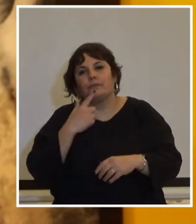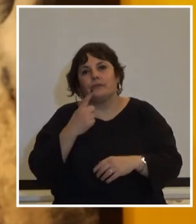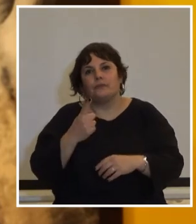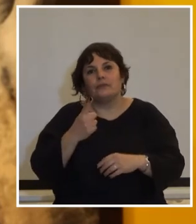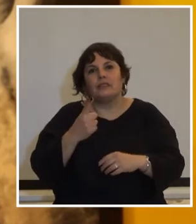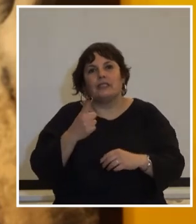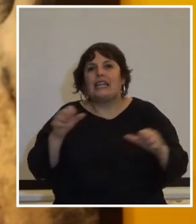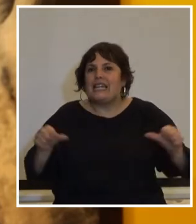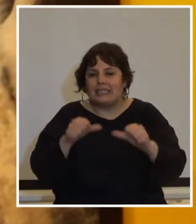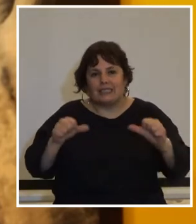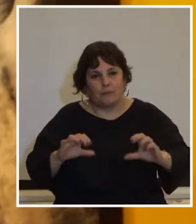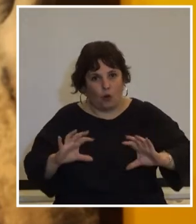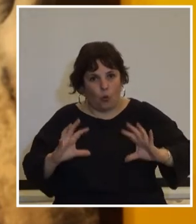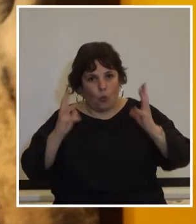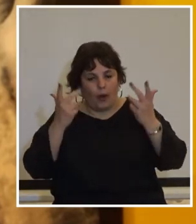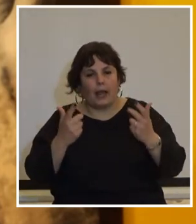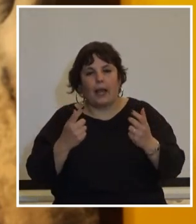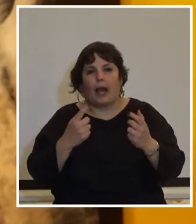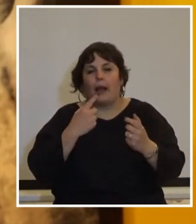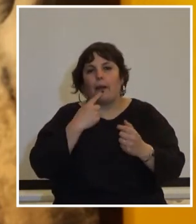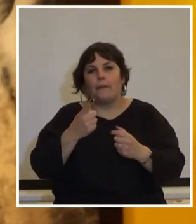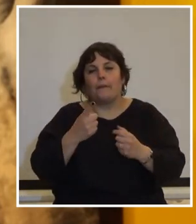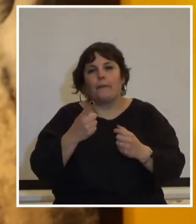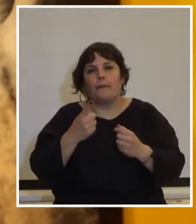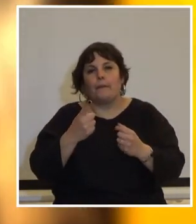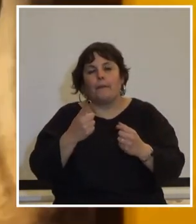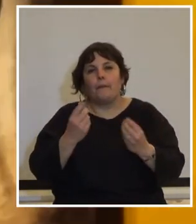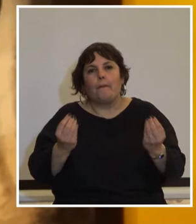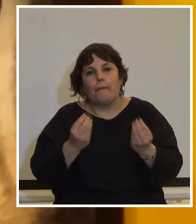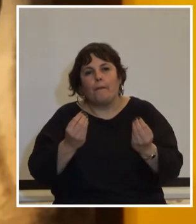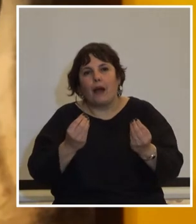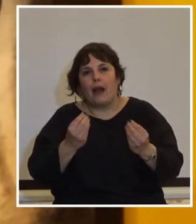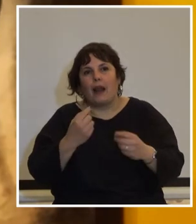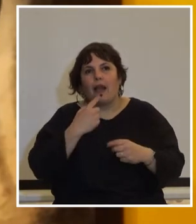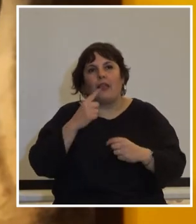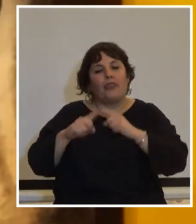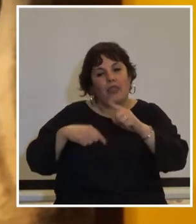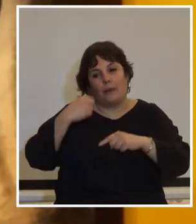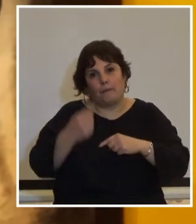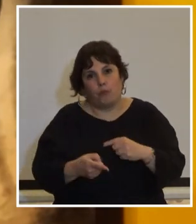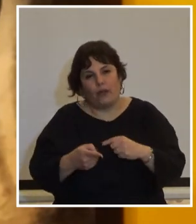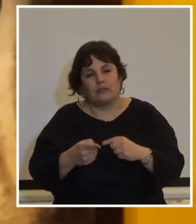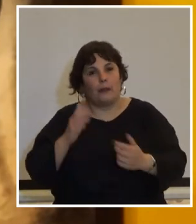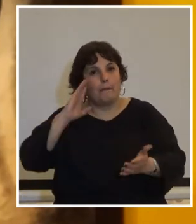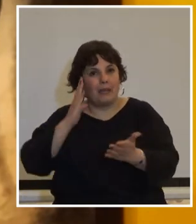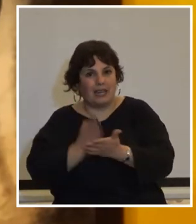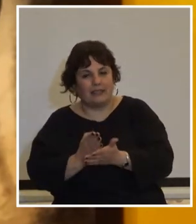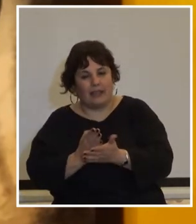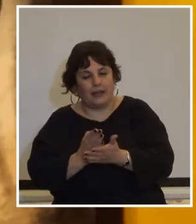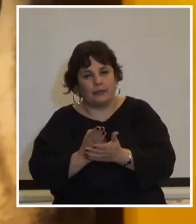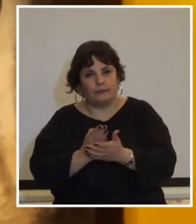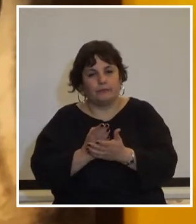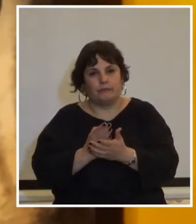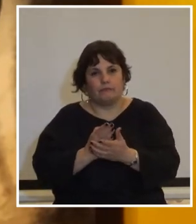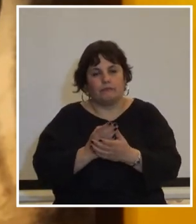hicimos la huelga para impedir un golpe de estado que estaba hecho después que los militares transgredieron el